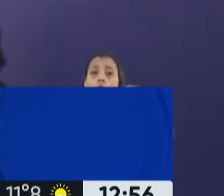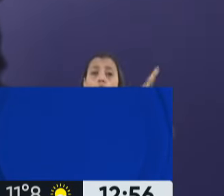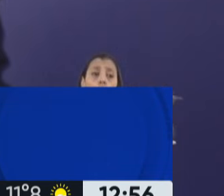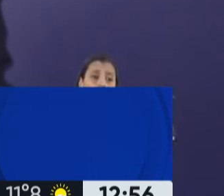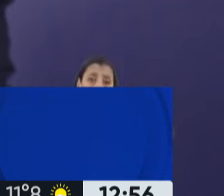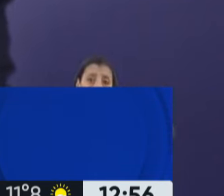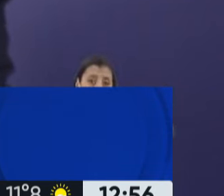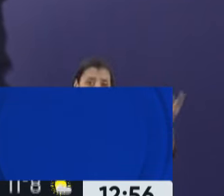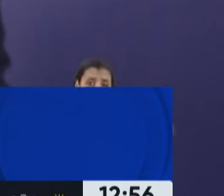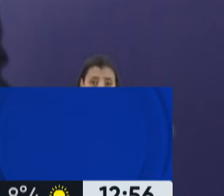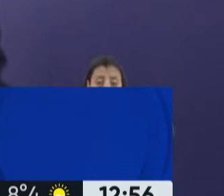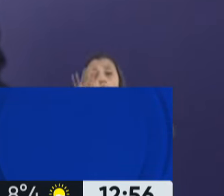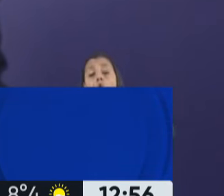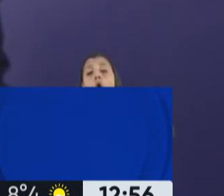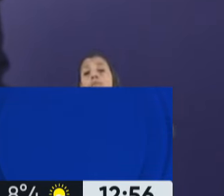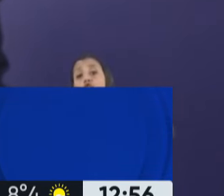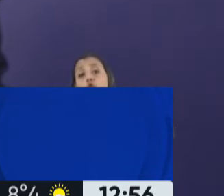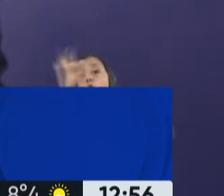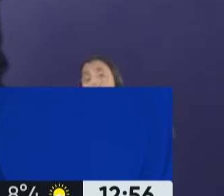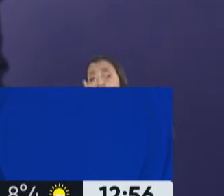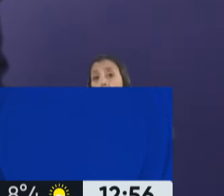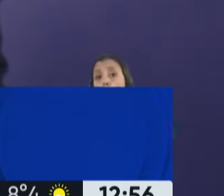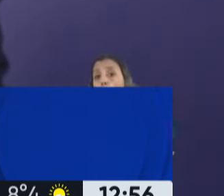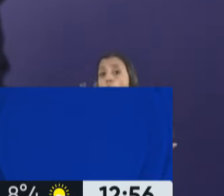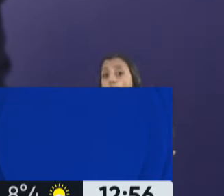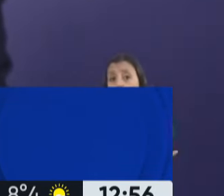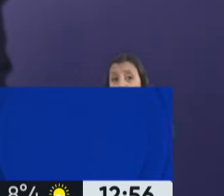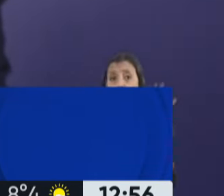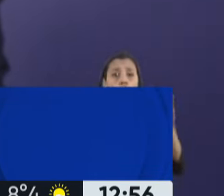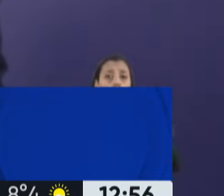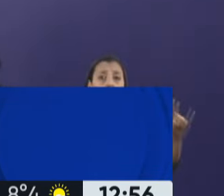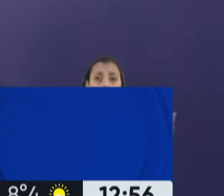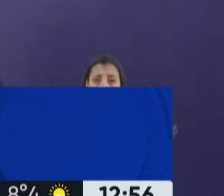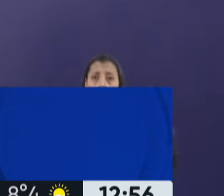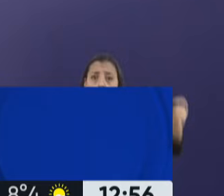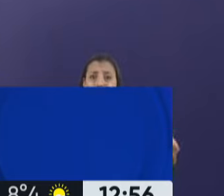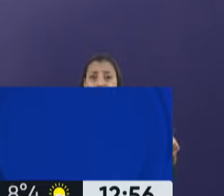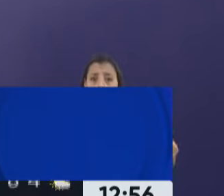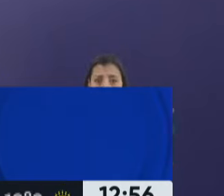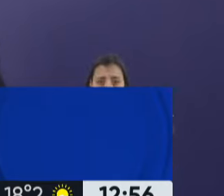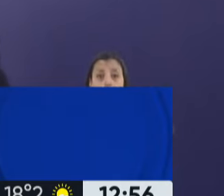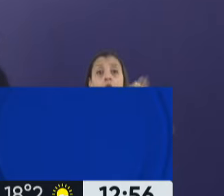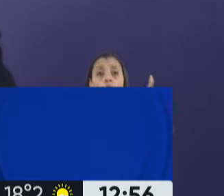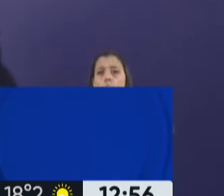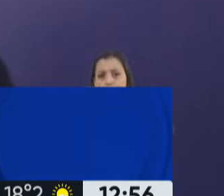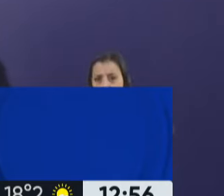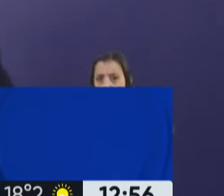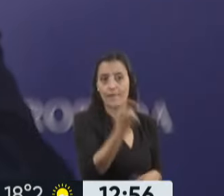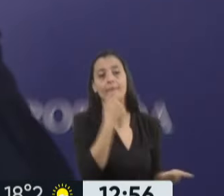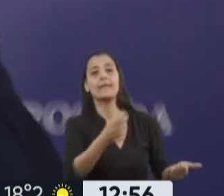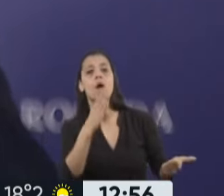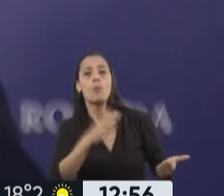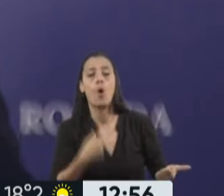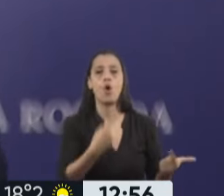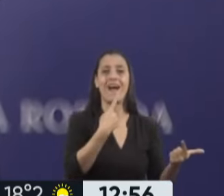los dueños, los asociados quienes van a votar y cada estatuto elige. Clubes importantes, Boca,